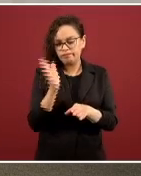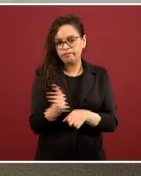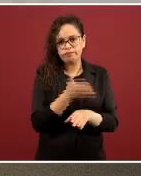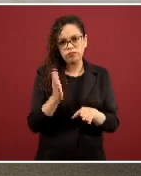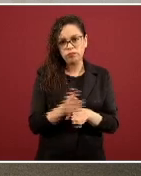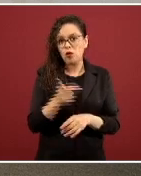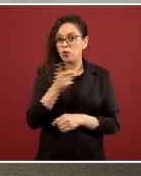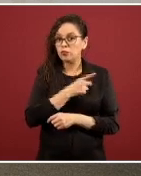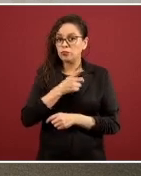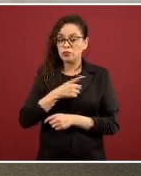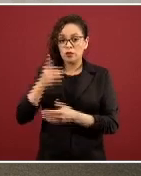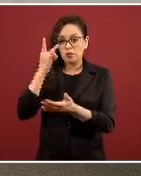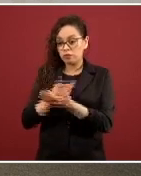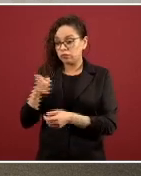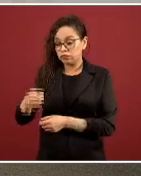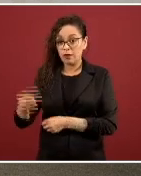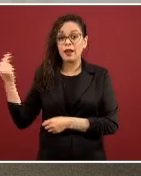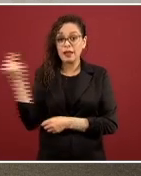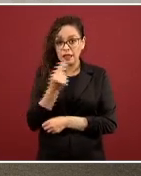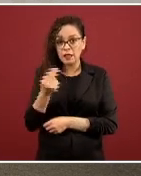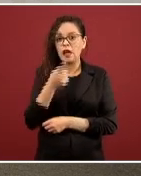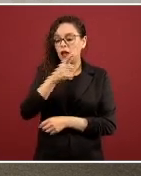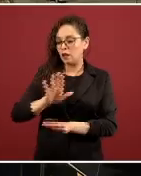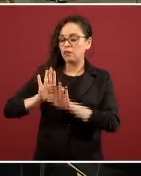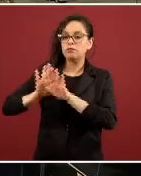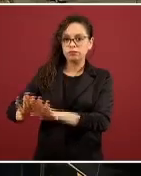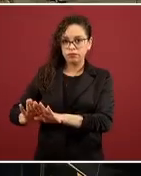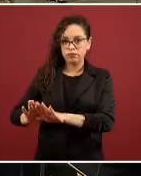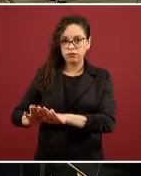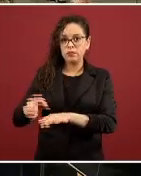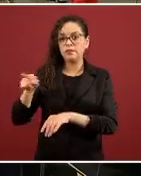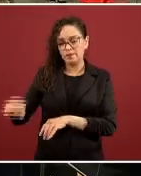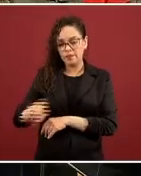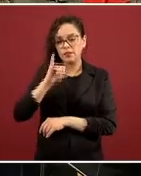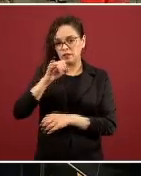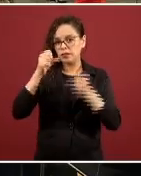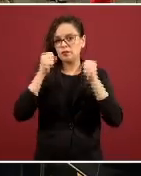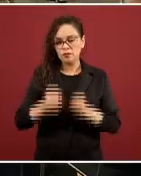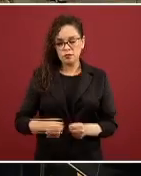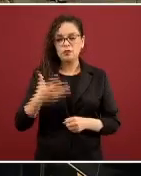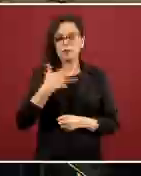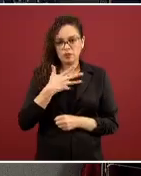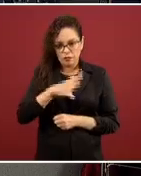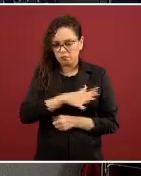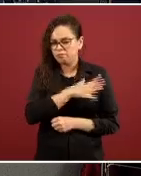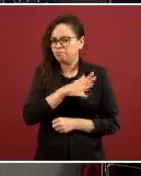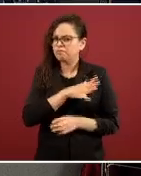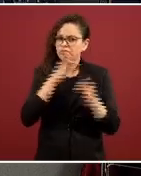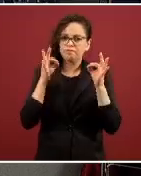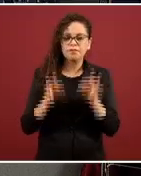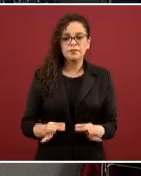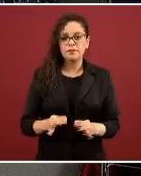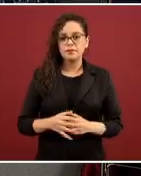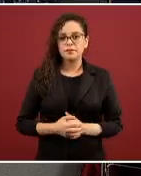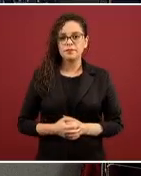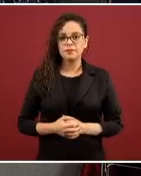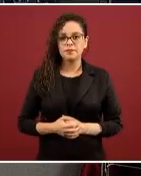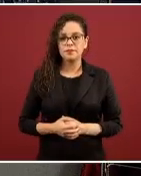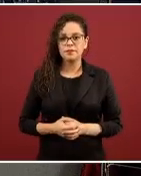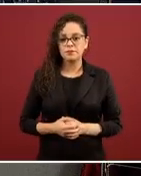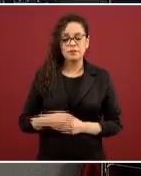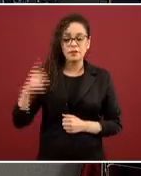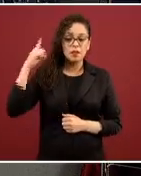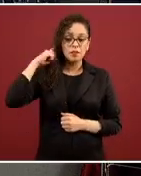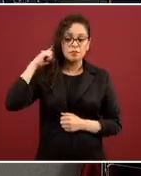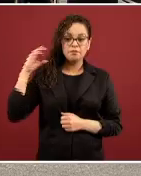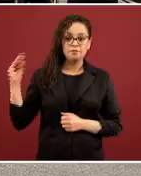apropiados y son garantía de calidad. Perdón, insistir, doctor, pero un aproximado de cuánto